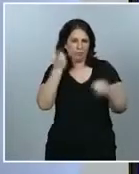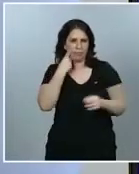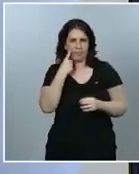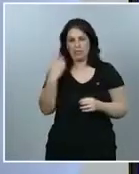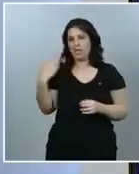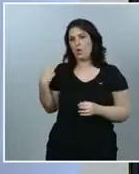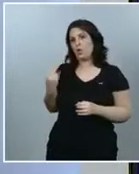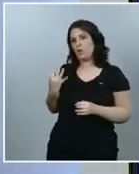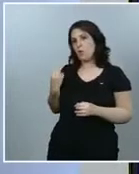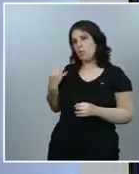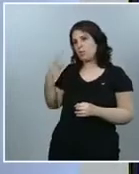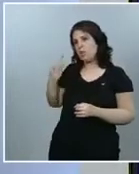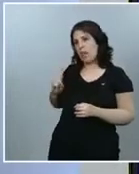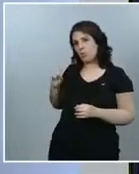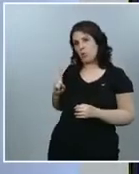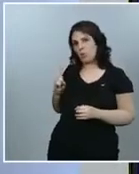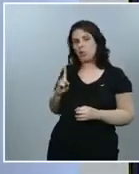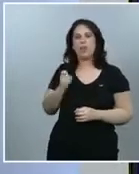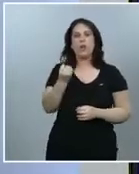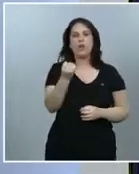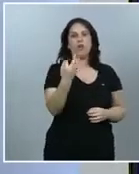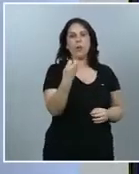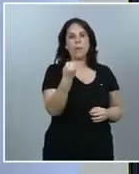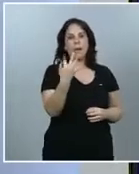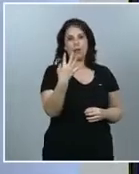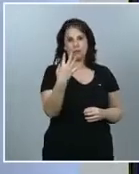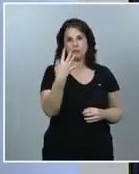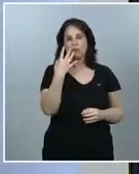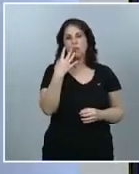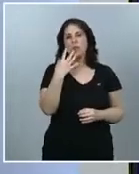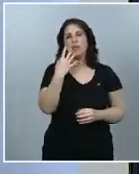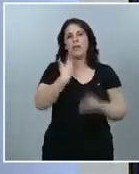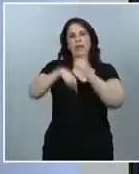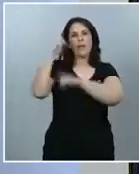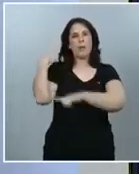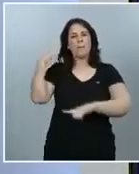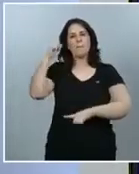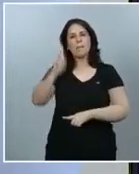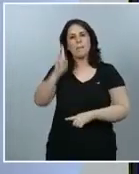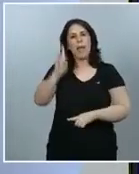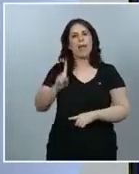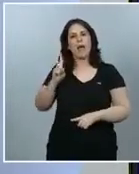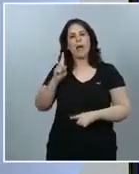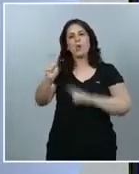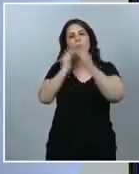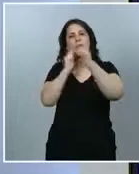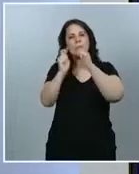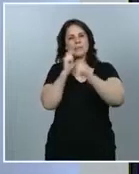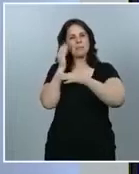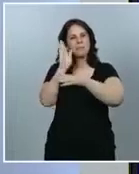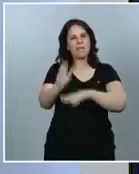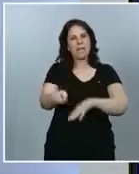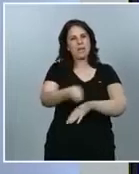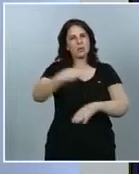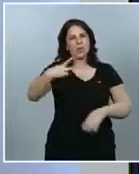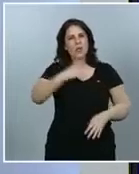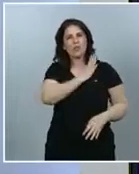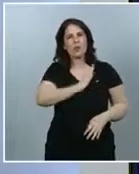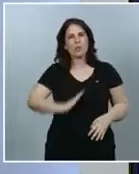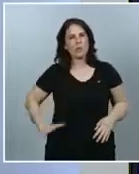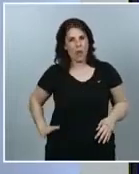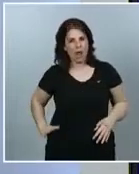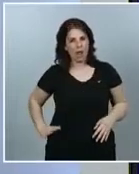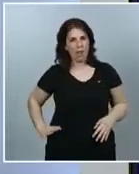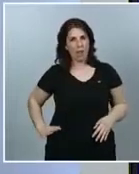iguales que aquellos que mostramos en la primera rueda de prensa cuando presentamos los resultados provisionales, y así se llama el